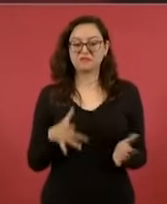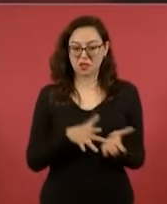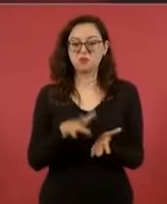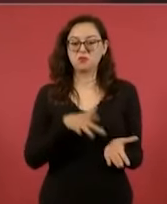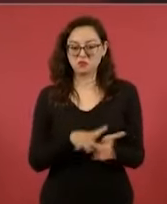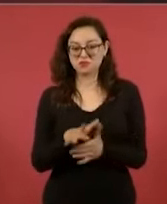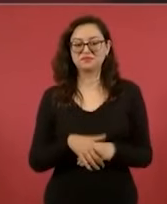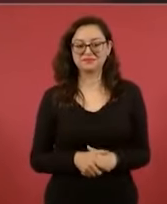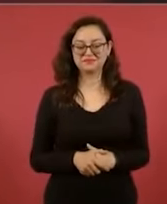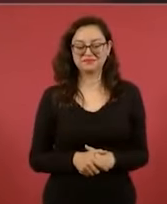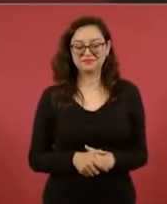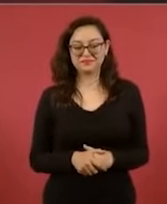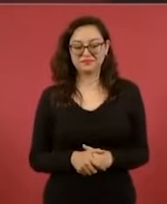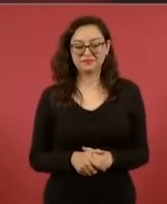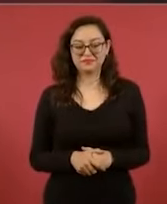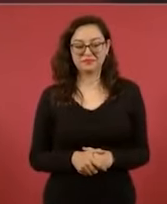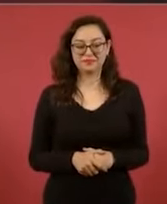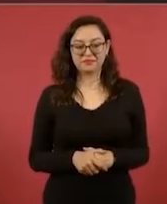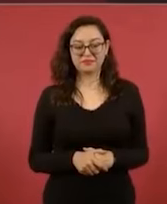Algunos ahí